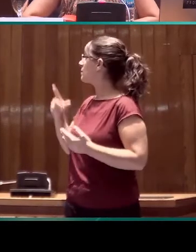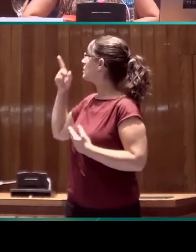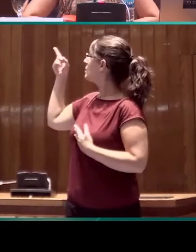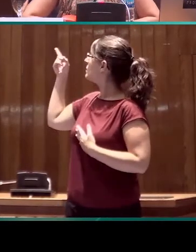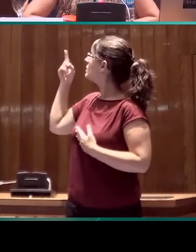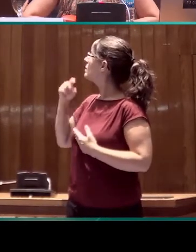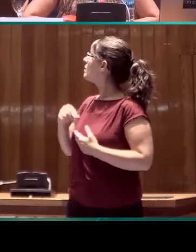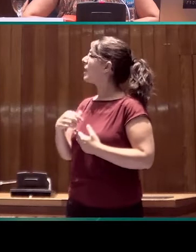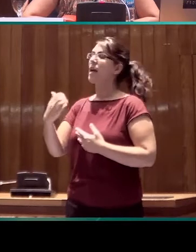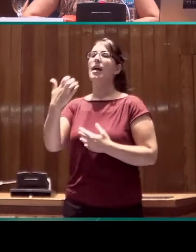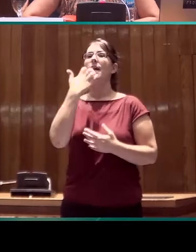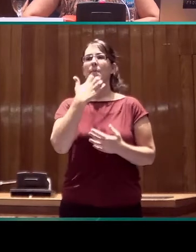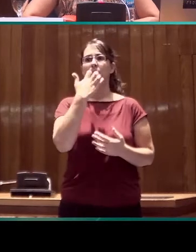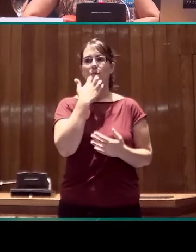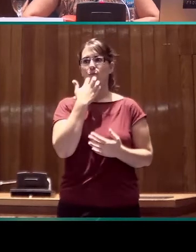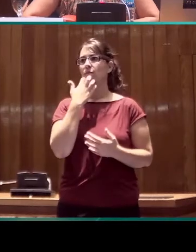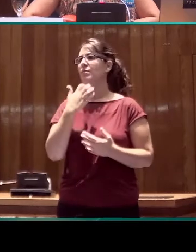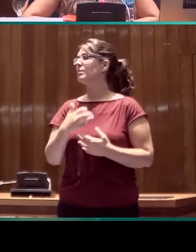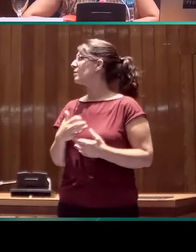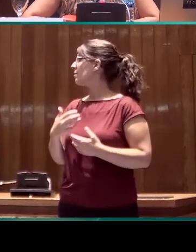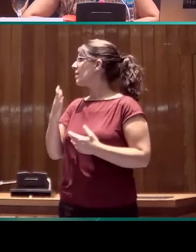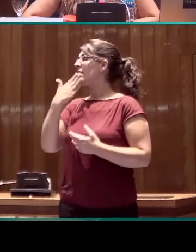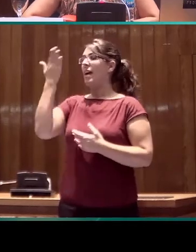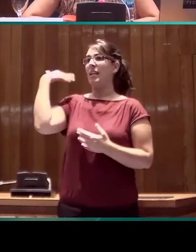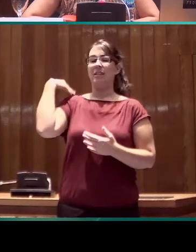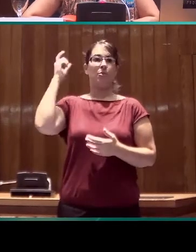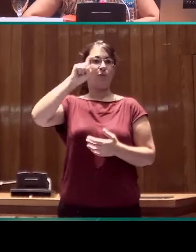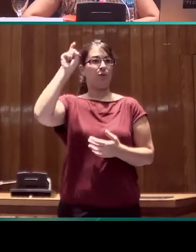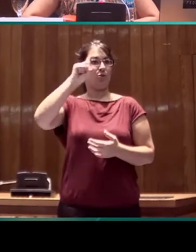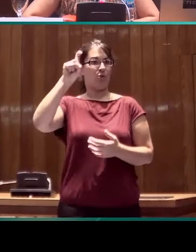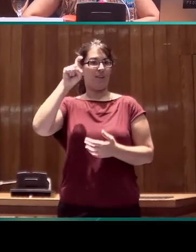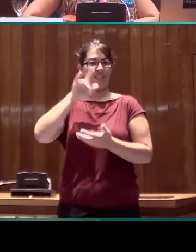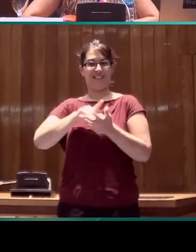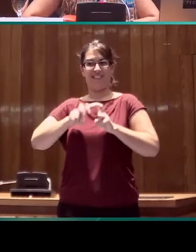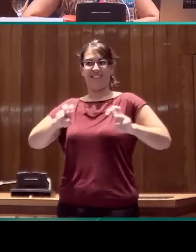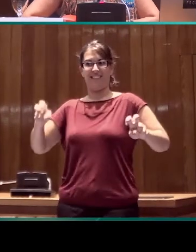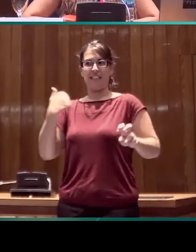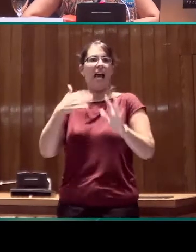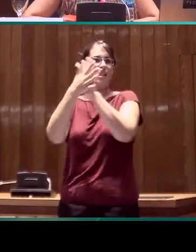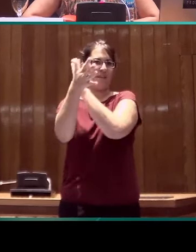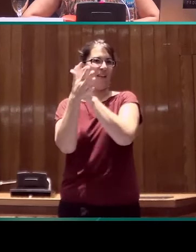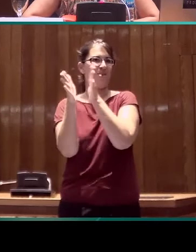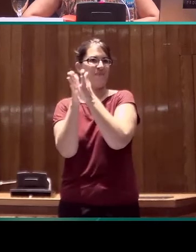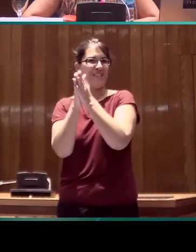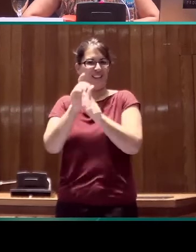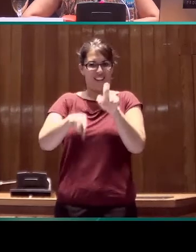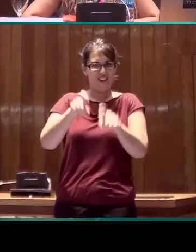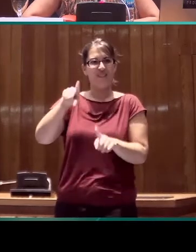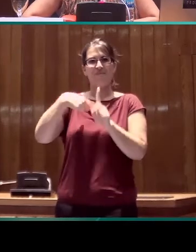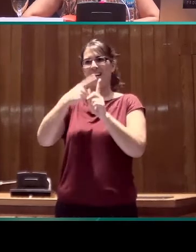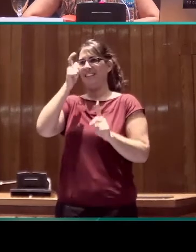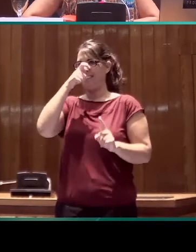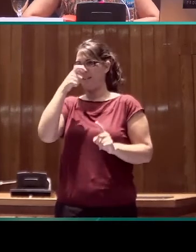que, de nuevo, los colegas que me han precedido en esta mesa ya han señalado, porque he elegido el ejemplo